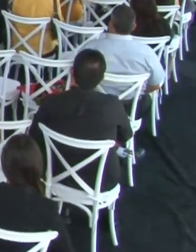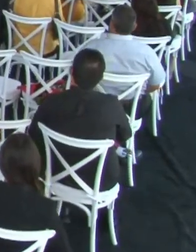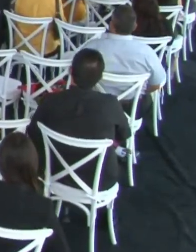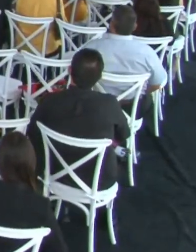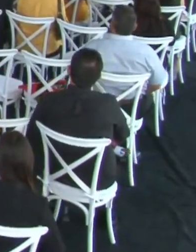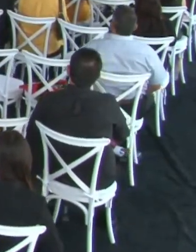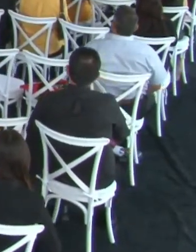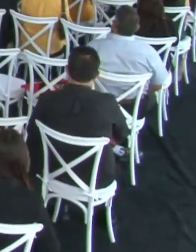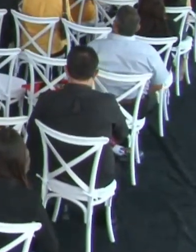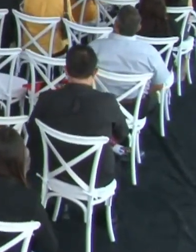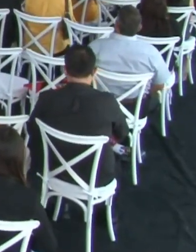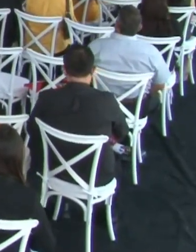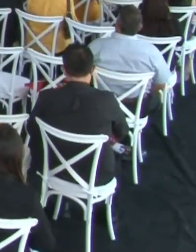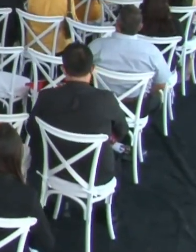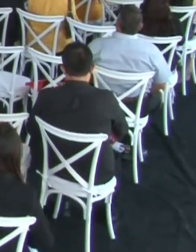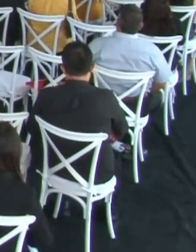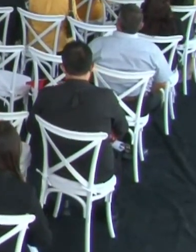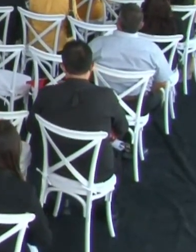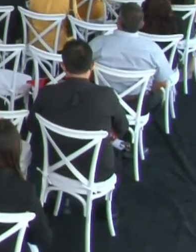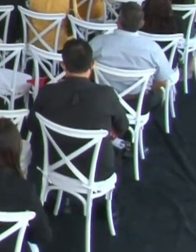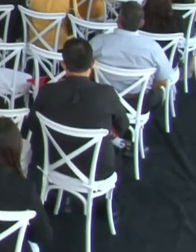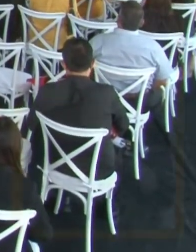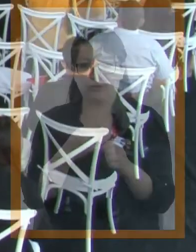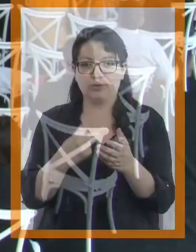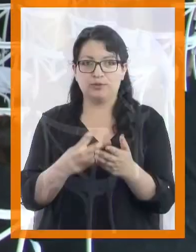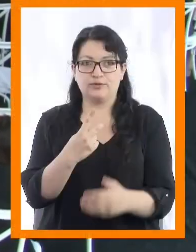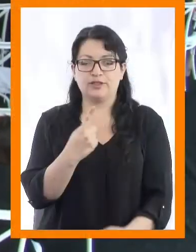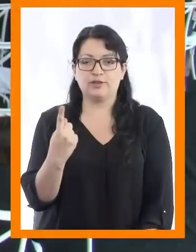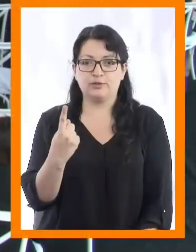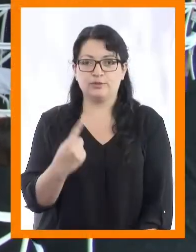UTLA, Ceremonias de Titulación 2021